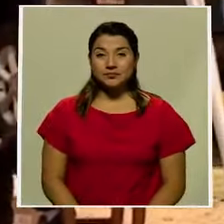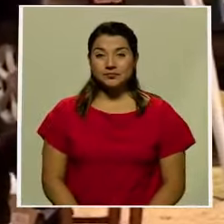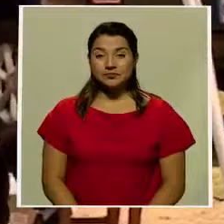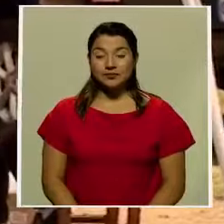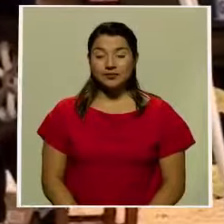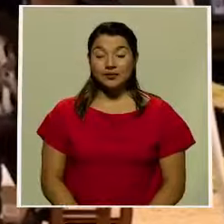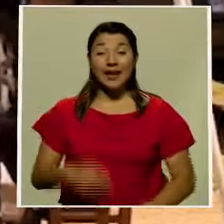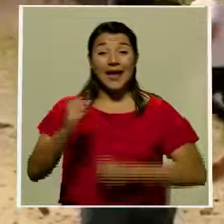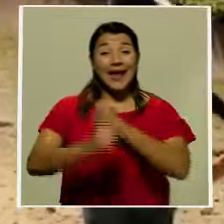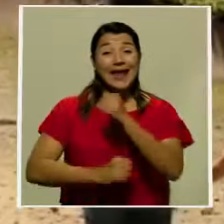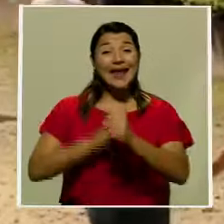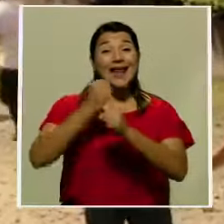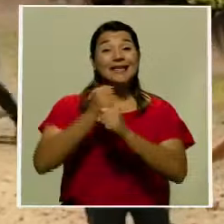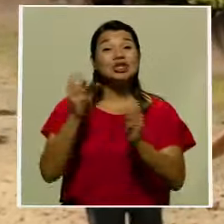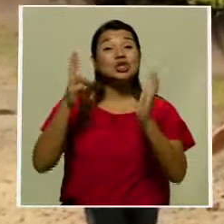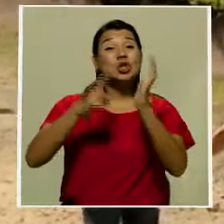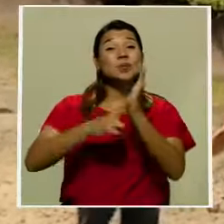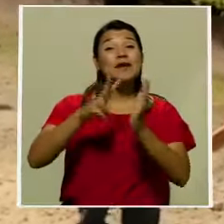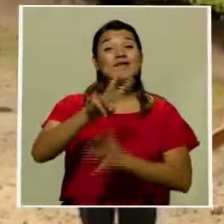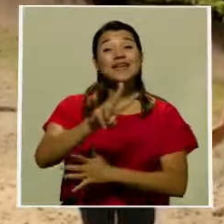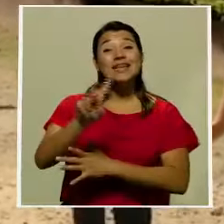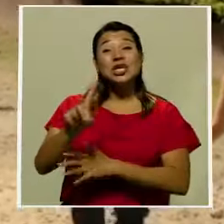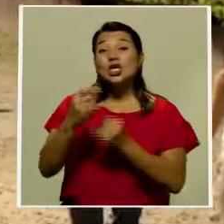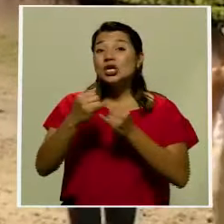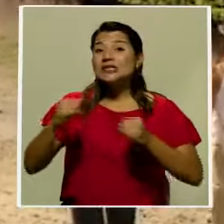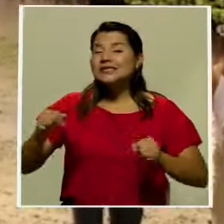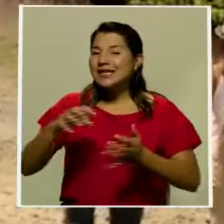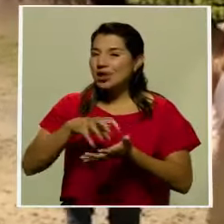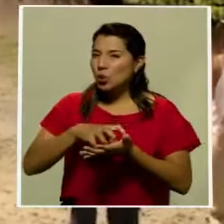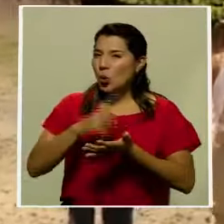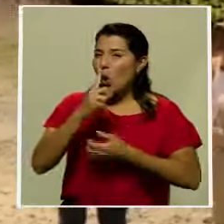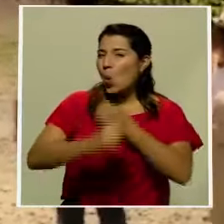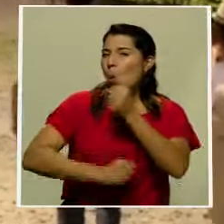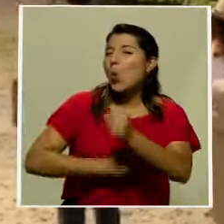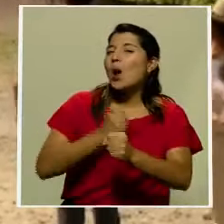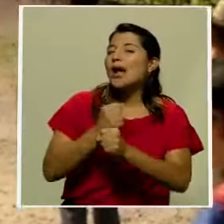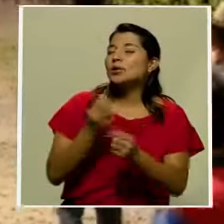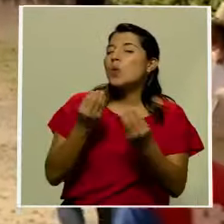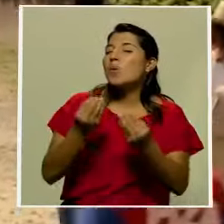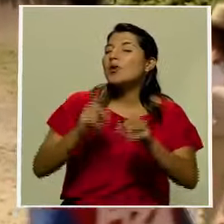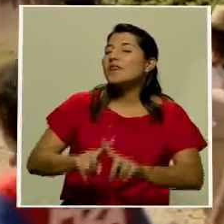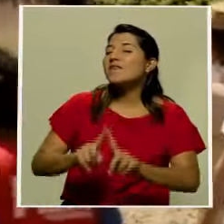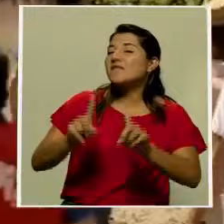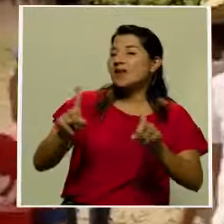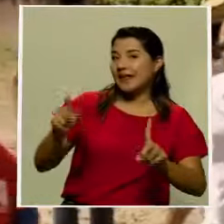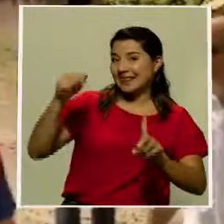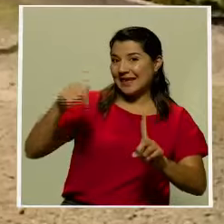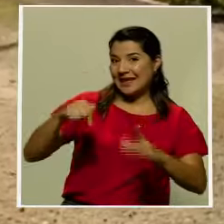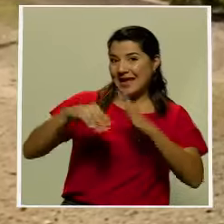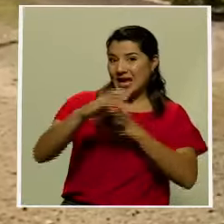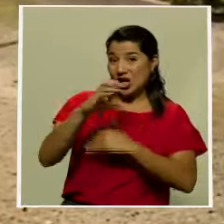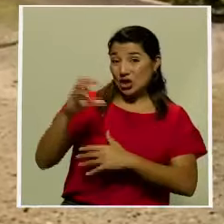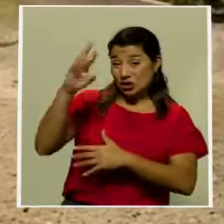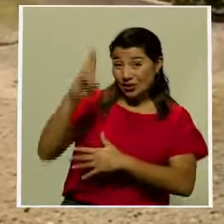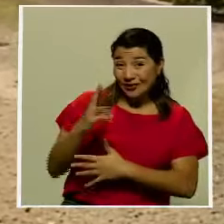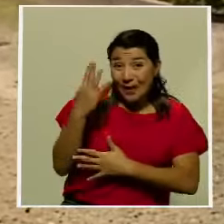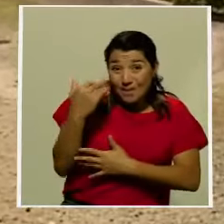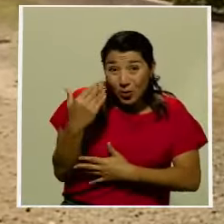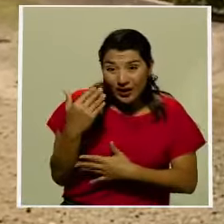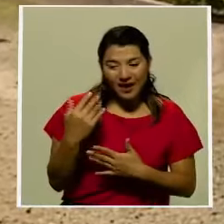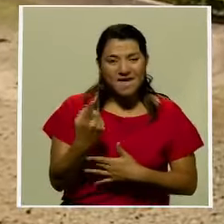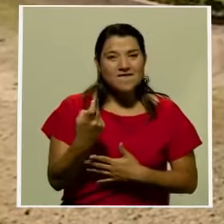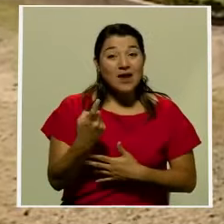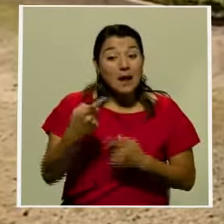El año 2021 será sin duda alguna un lapso particular en nuestro país pues empieza a vivir una pre-campaña